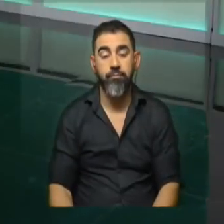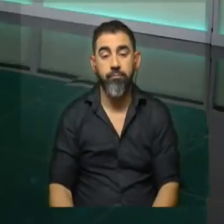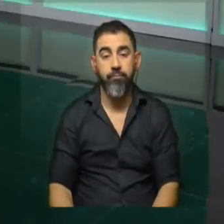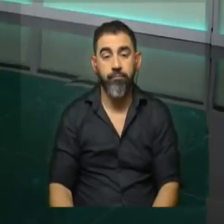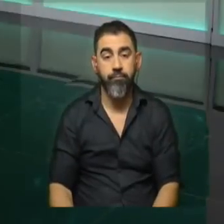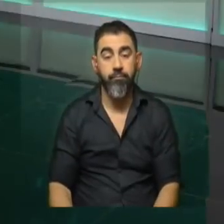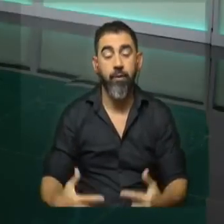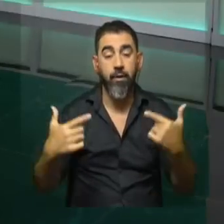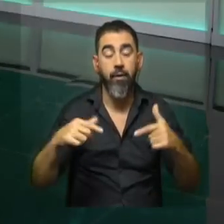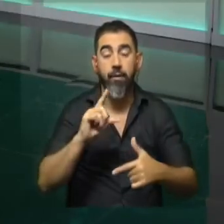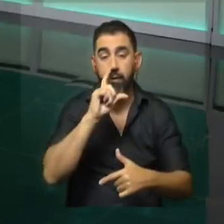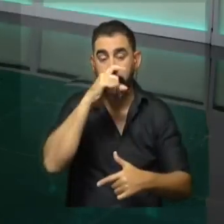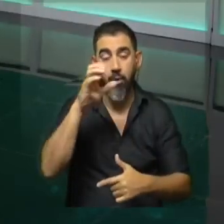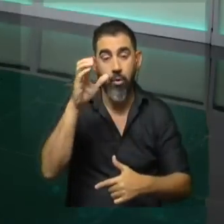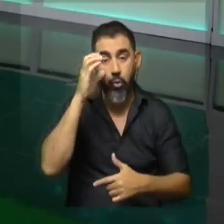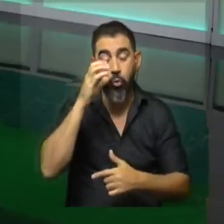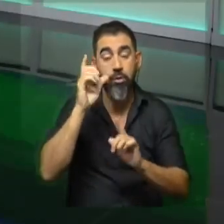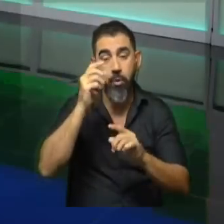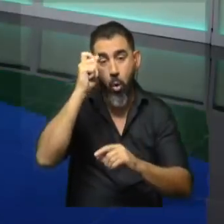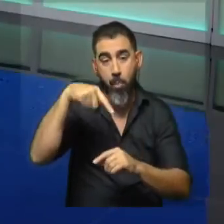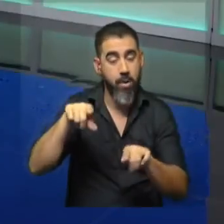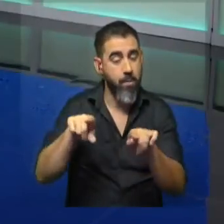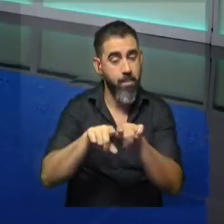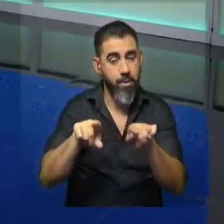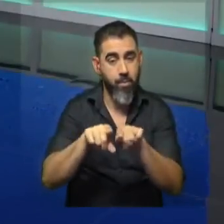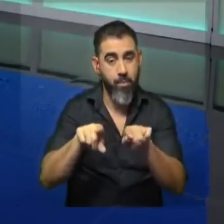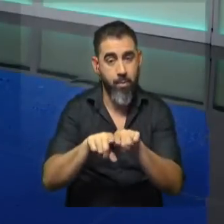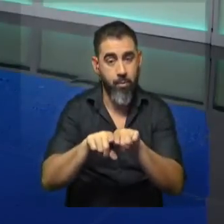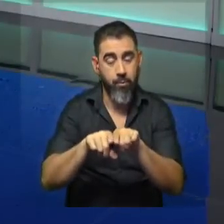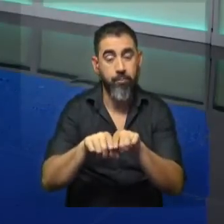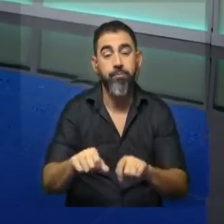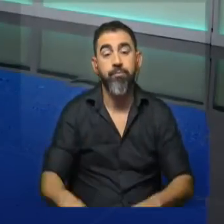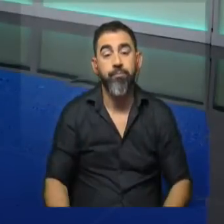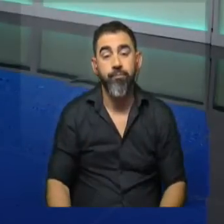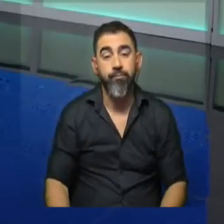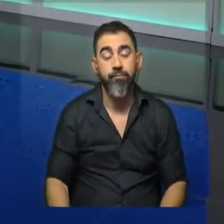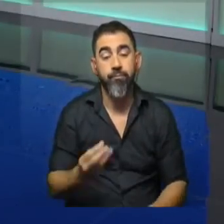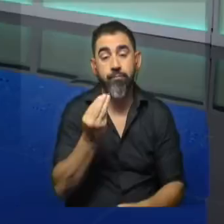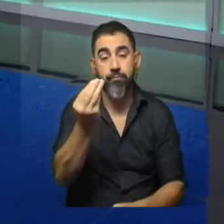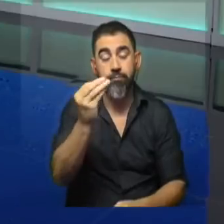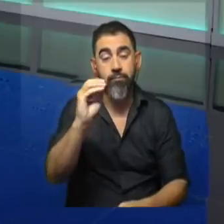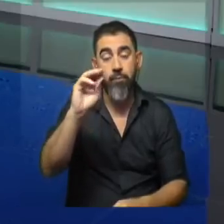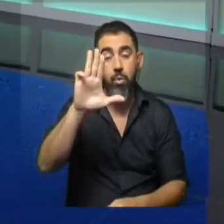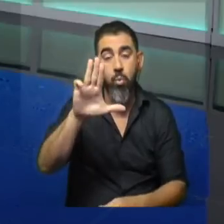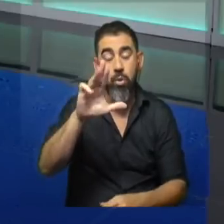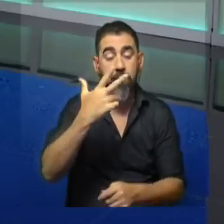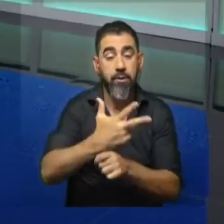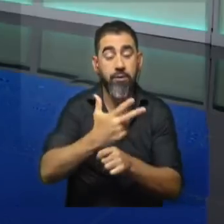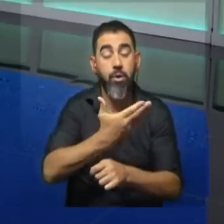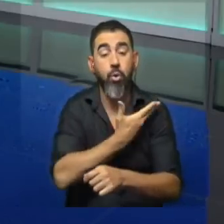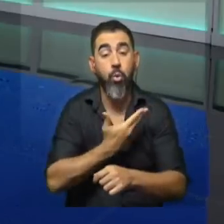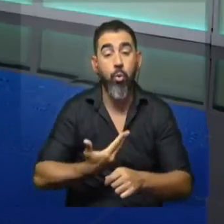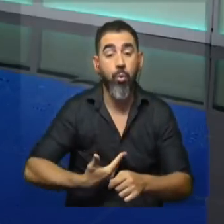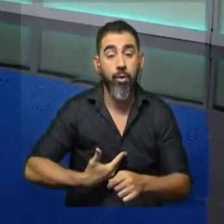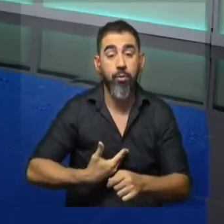El intendente de Montevideo, Carolina Cosa, también opinó en el mismo sentido que Padrón y dijo que la asunción de Lula en su tercer mandato es